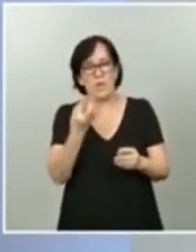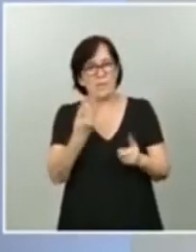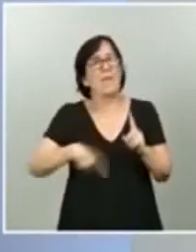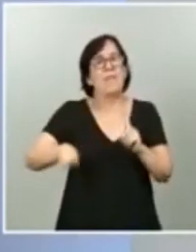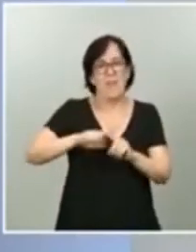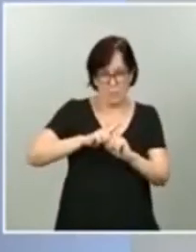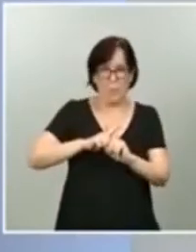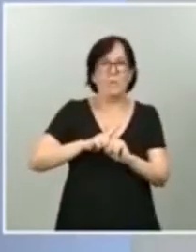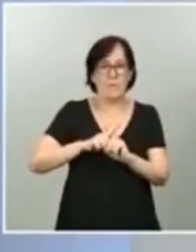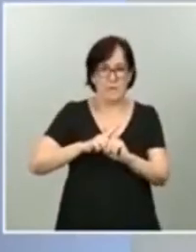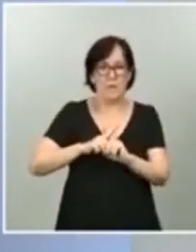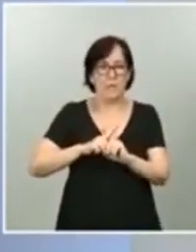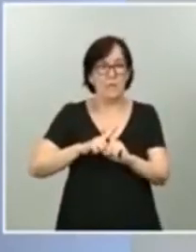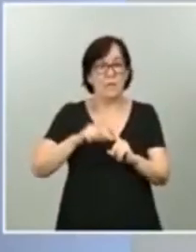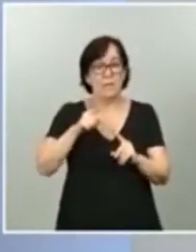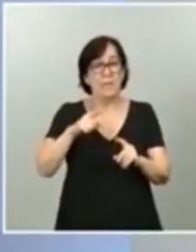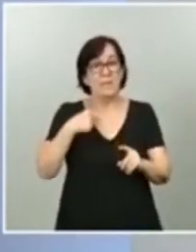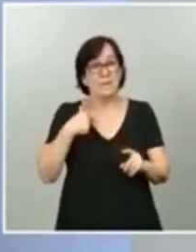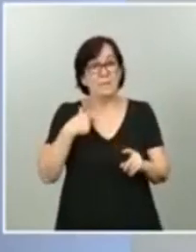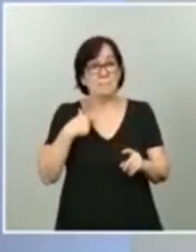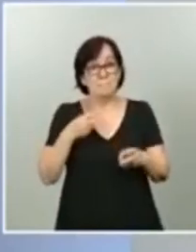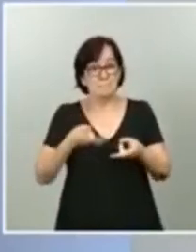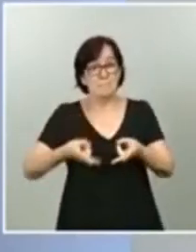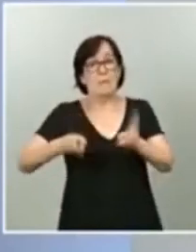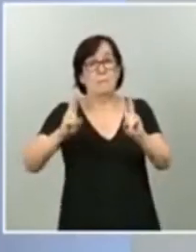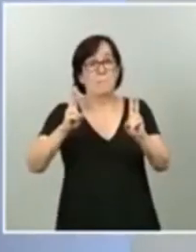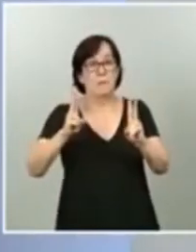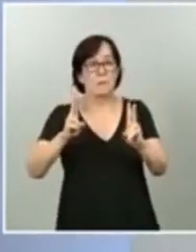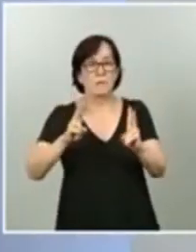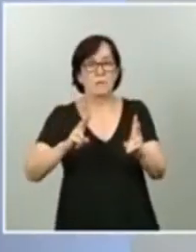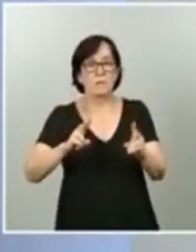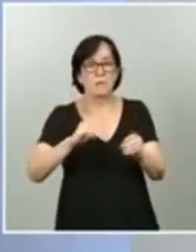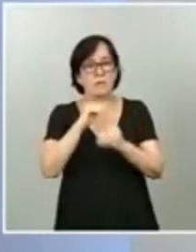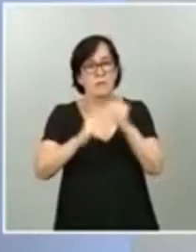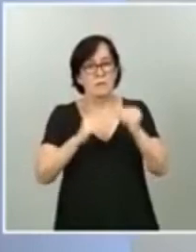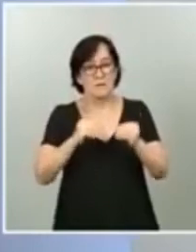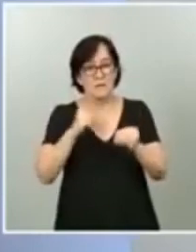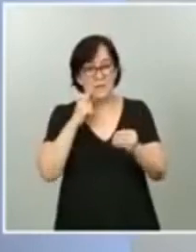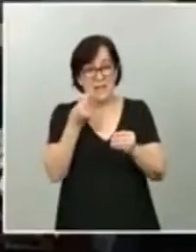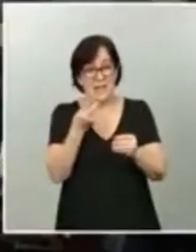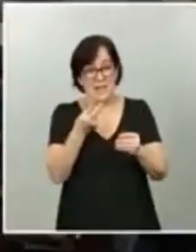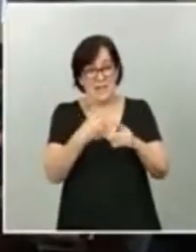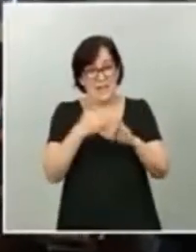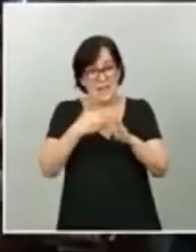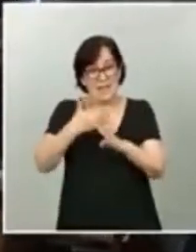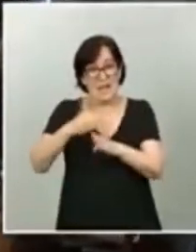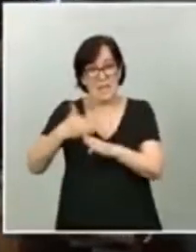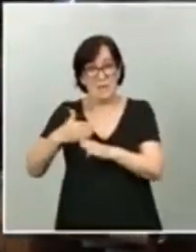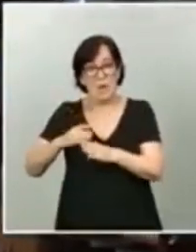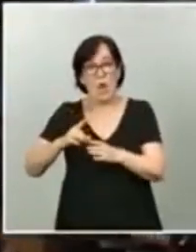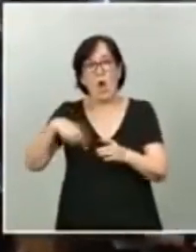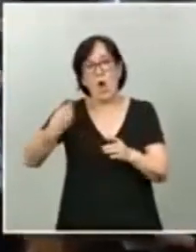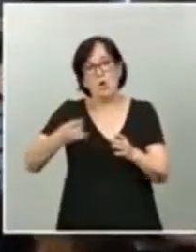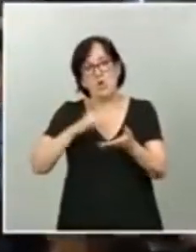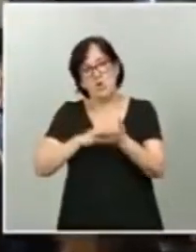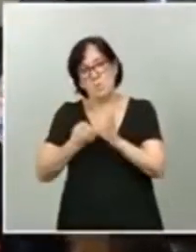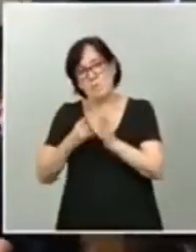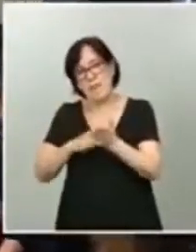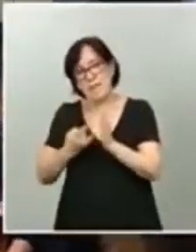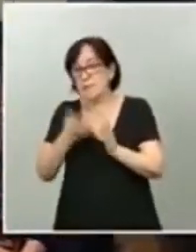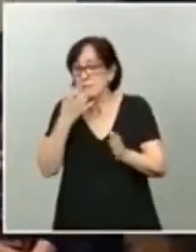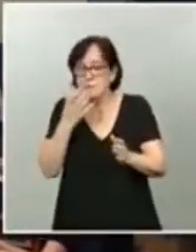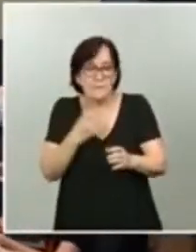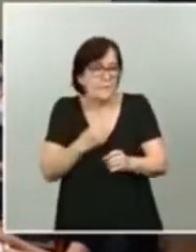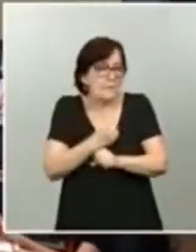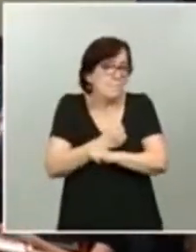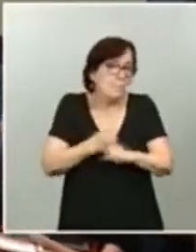sino que lo que les permitimos es la aplicación de esos remanentes en otros planes, si no han podido llevar a cabo